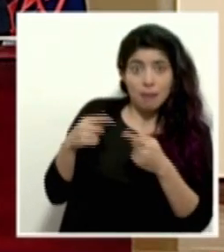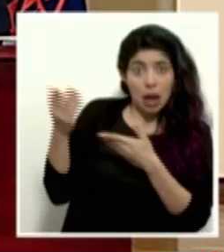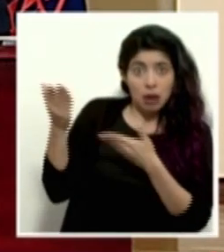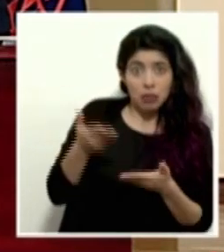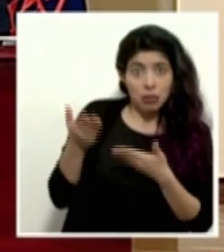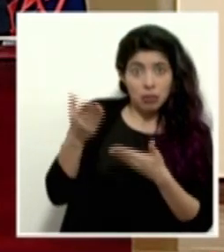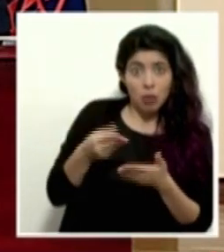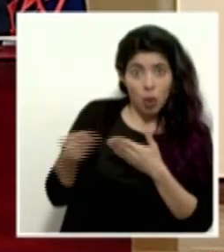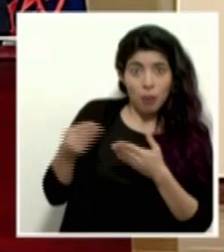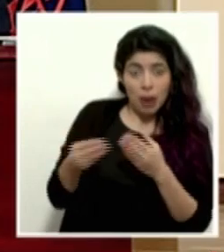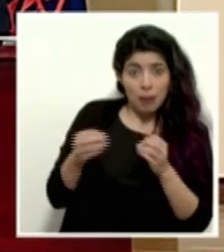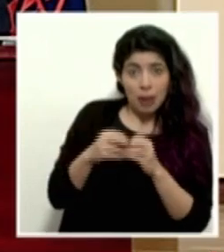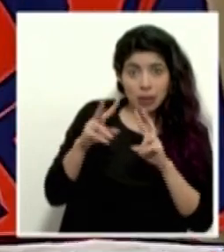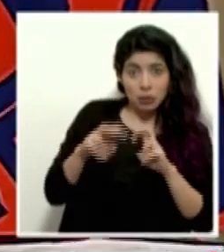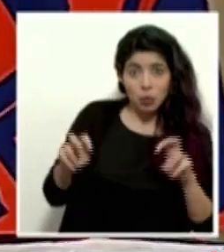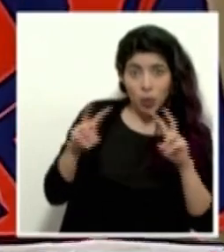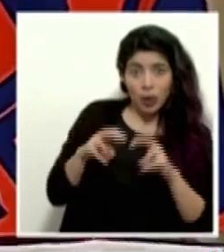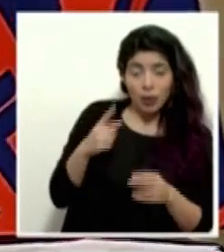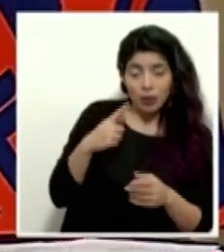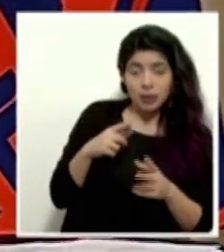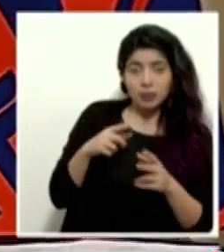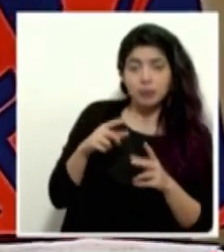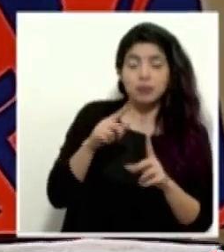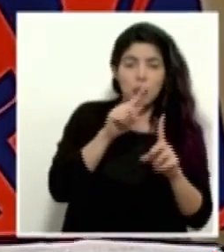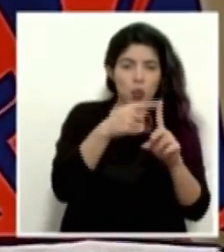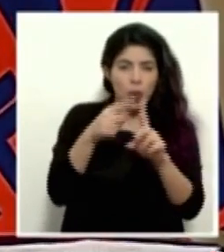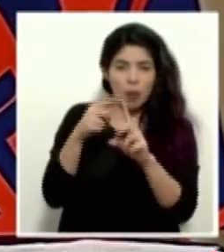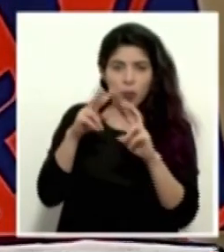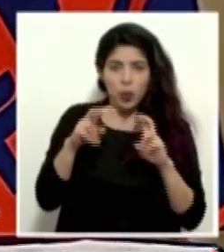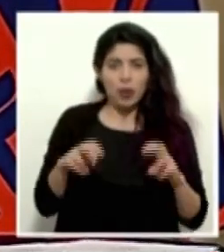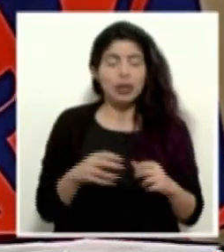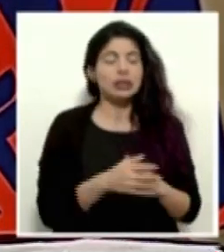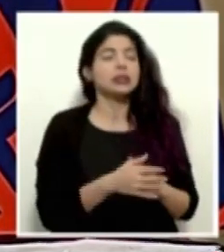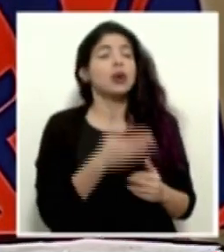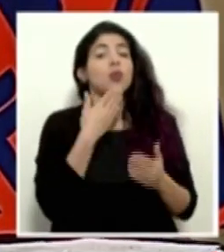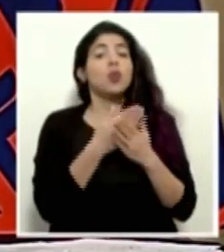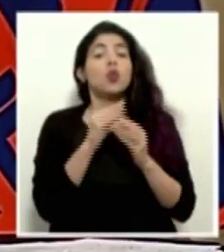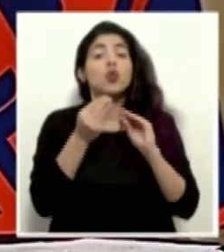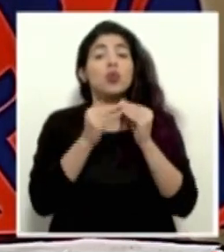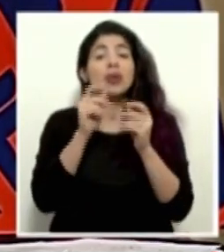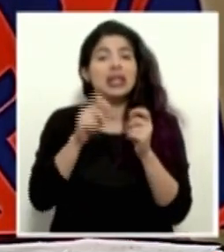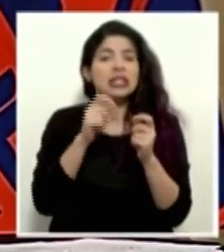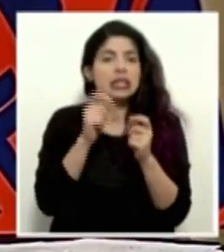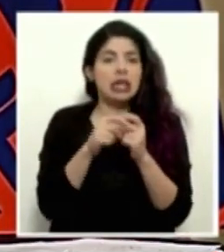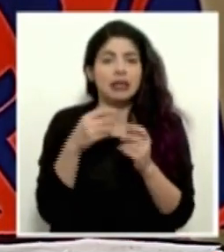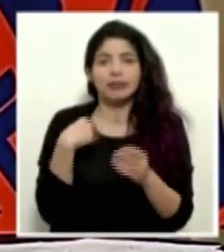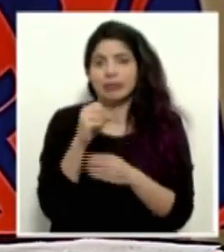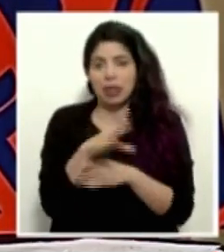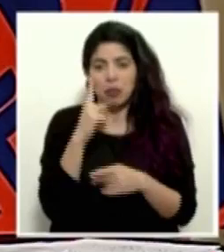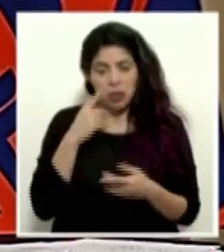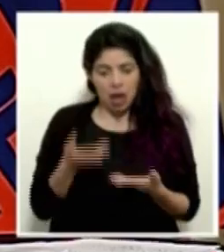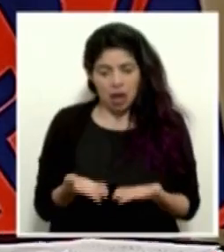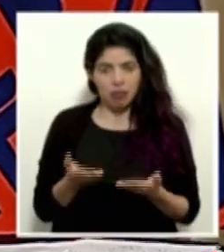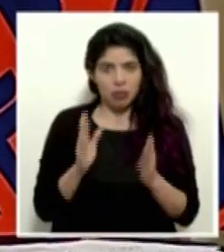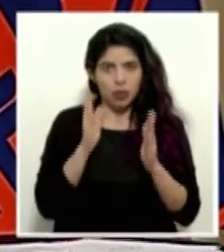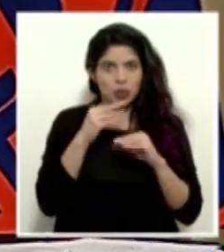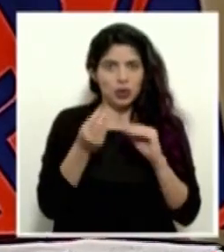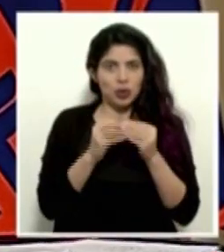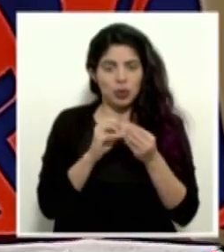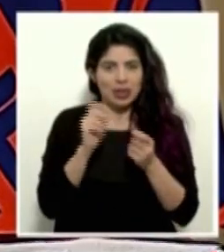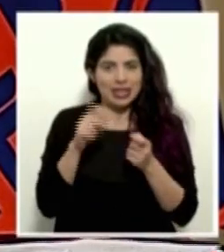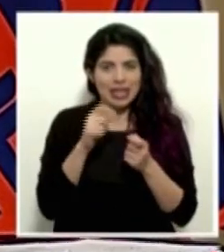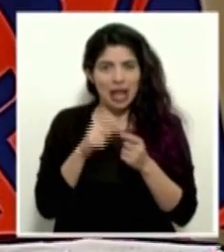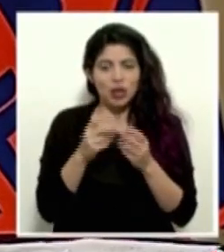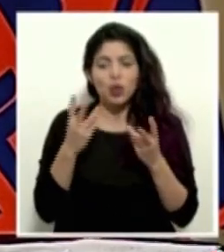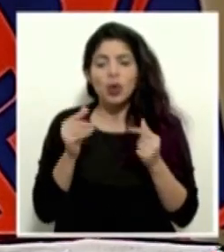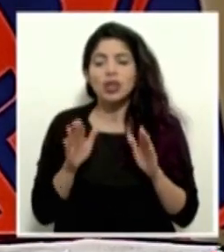de compras? Sí, bueno, pruebas, el número exacto se lo vamos a hacer llegar porque no tengo el número exacto